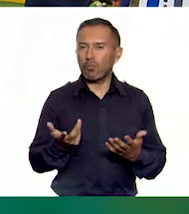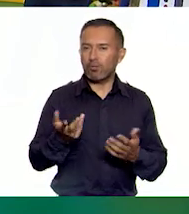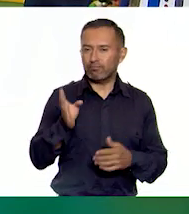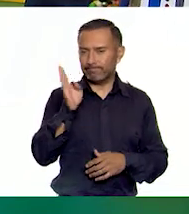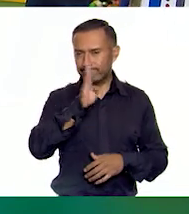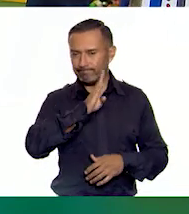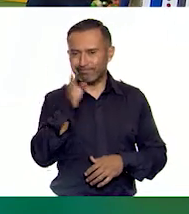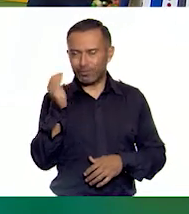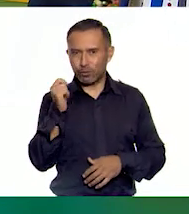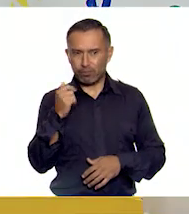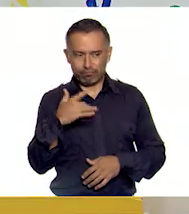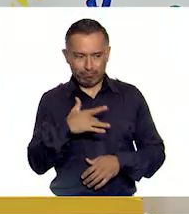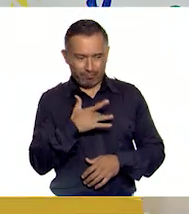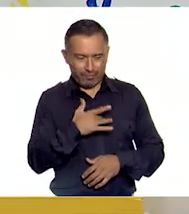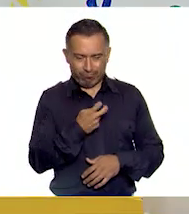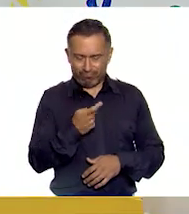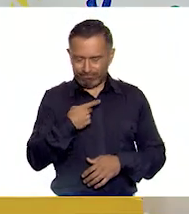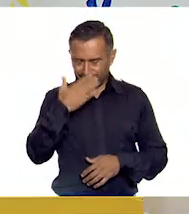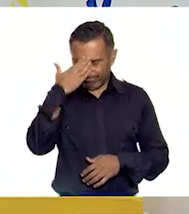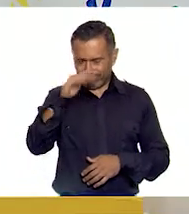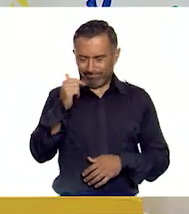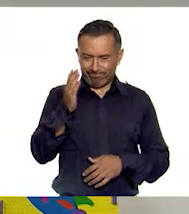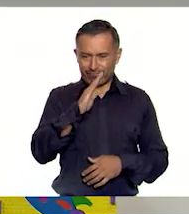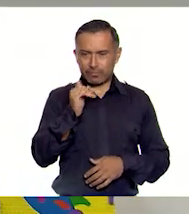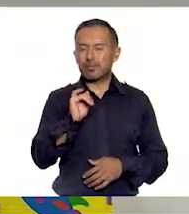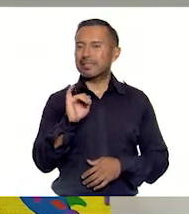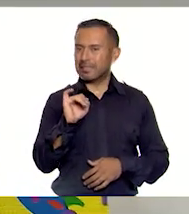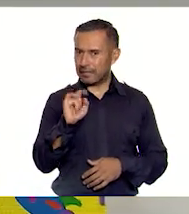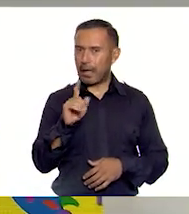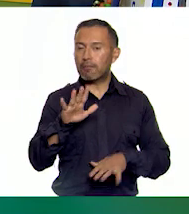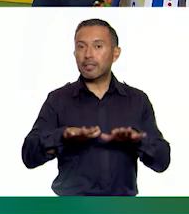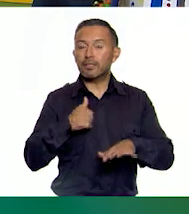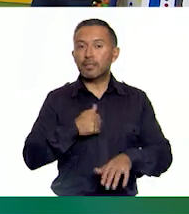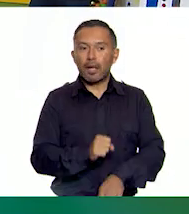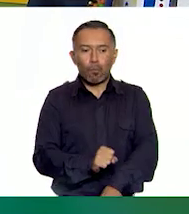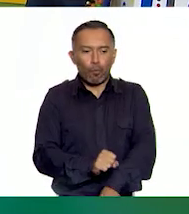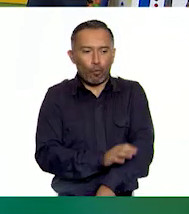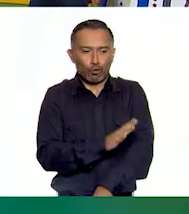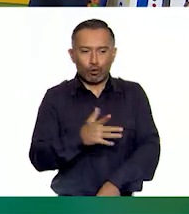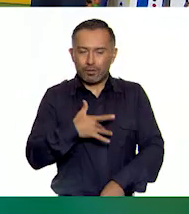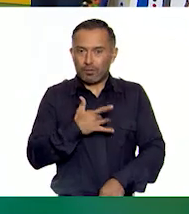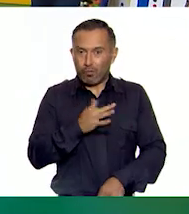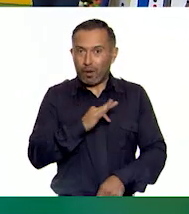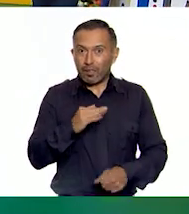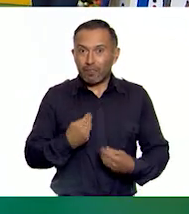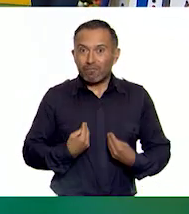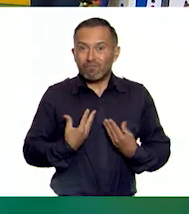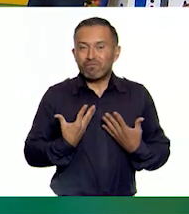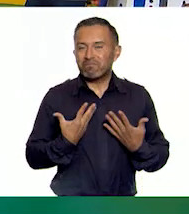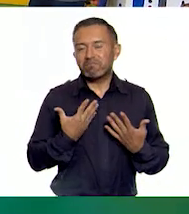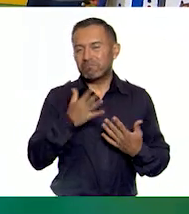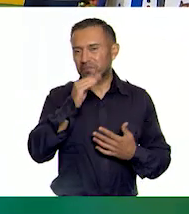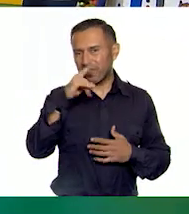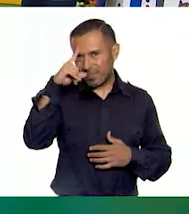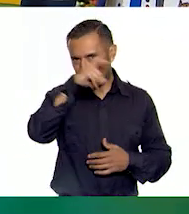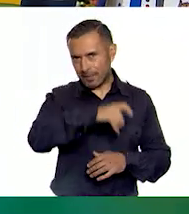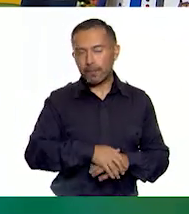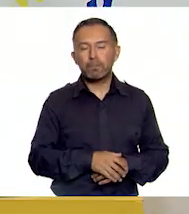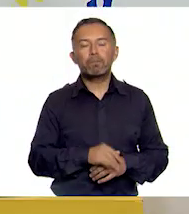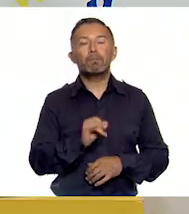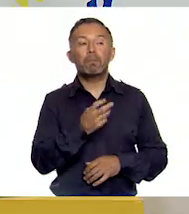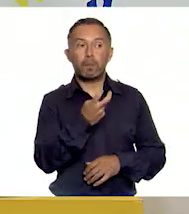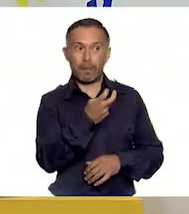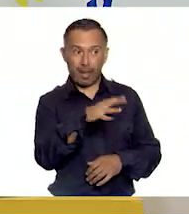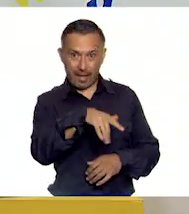esta sensación que vivimos. Así es, a veces es difícil lidiar con nuestras emociones. Efectivamente. Y bueno, aunque esto que mencionas,